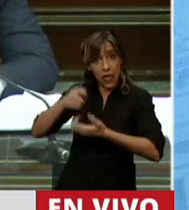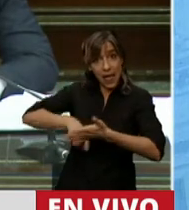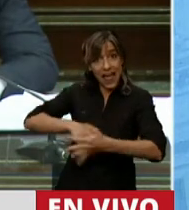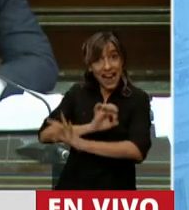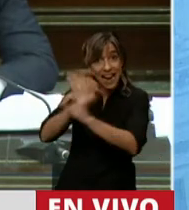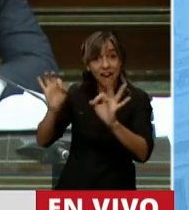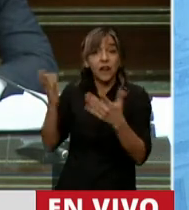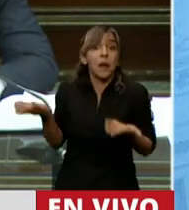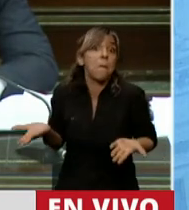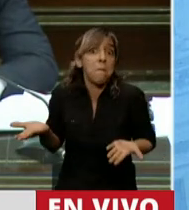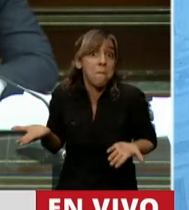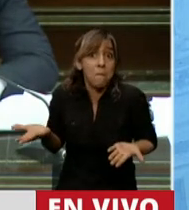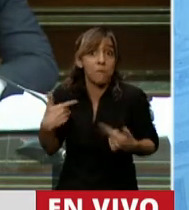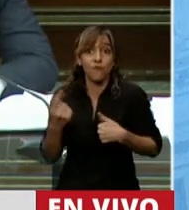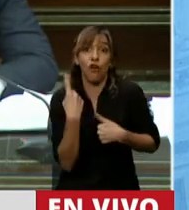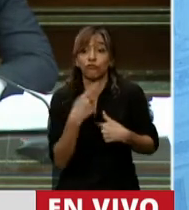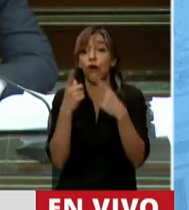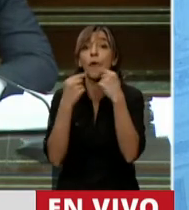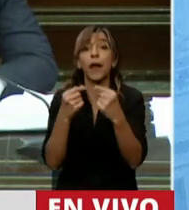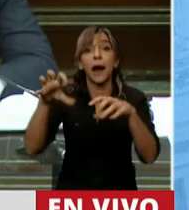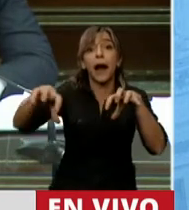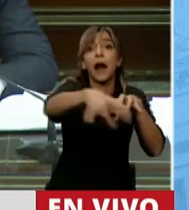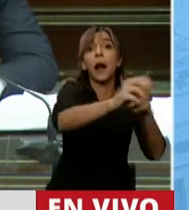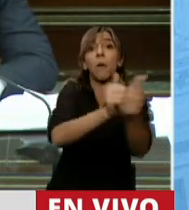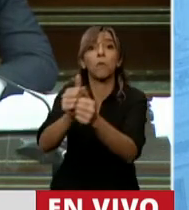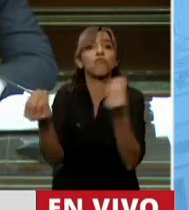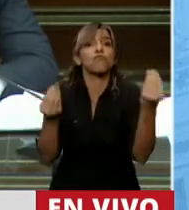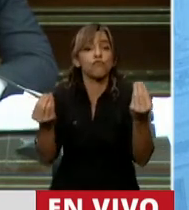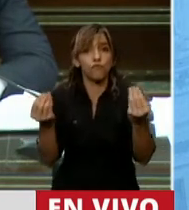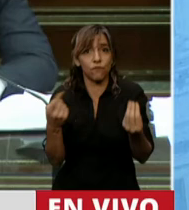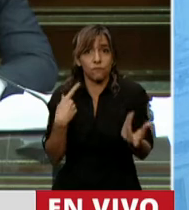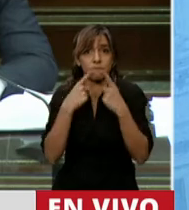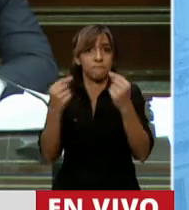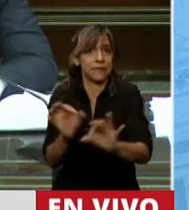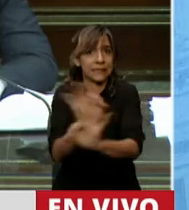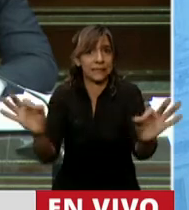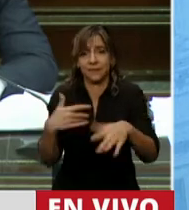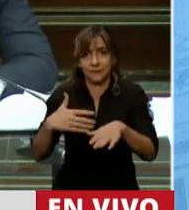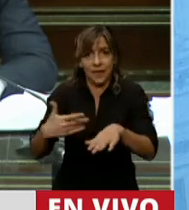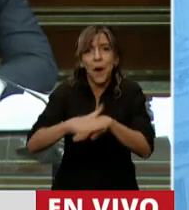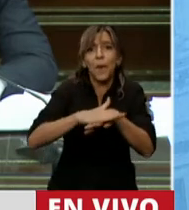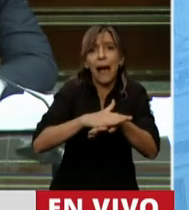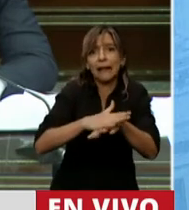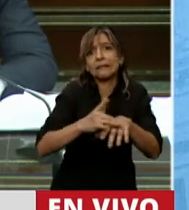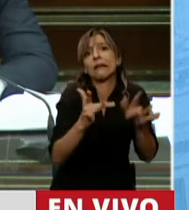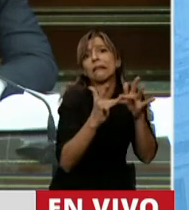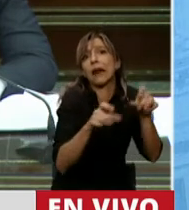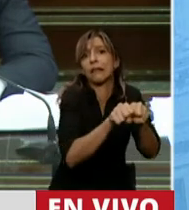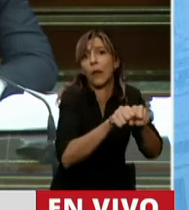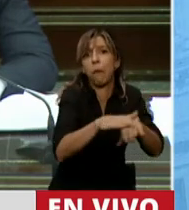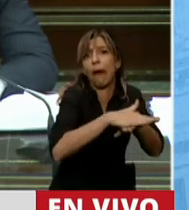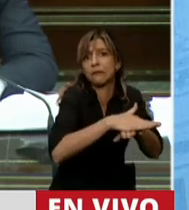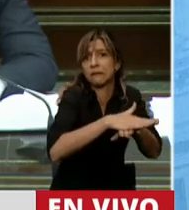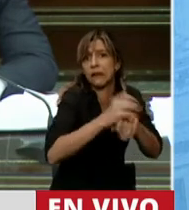consumidores. No tenemos la posibilidad de reclamar ni el piso de calidad de conectividad que tienen que dar, ni el